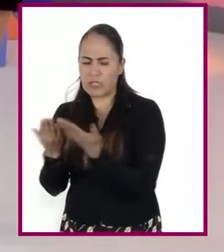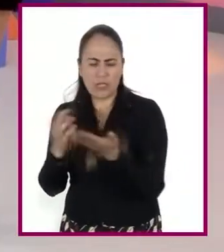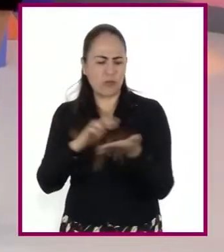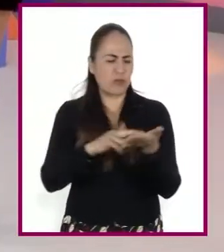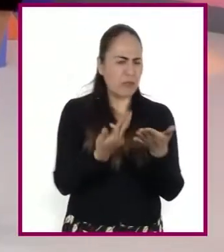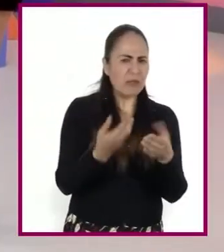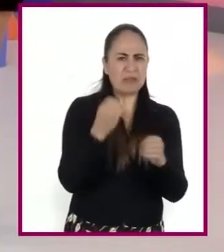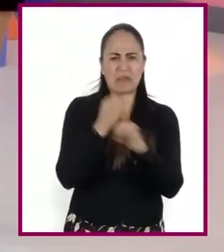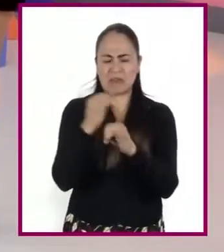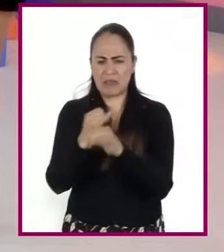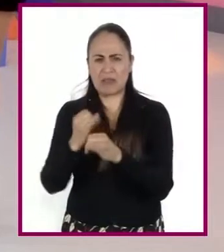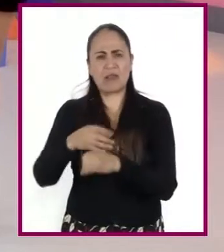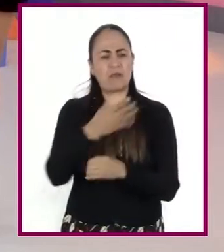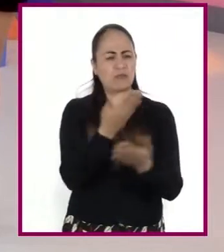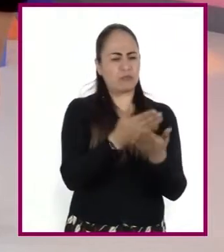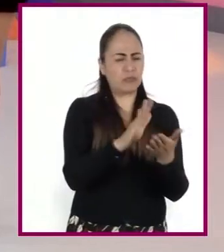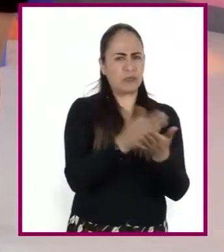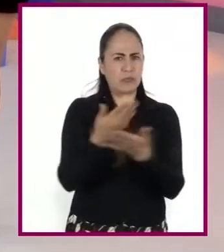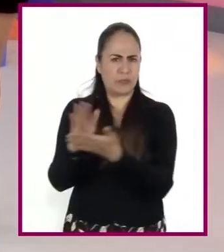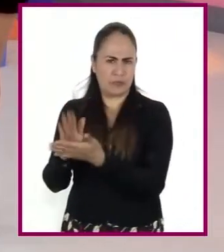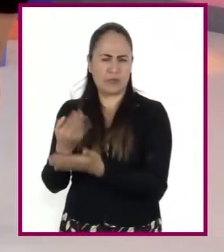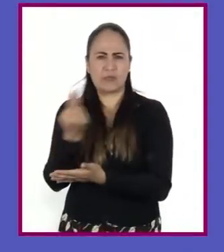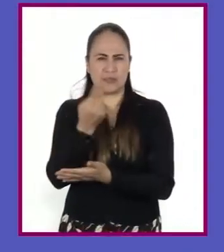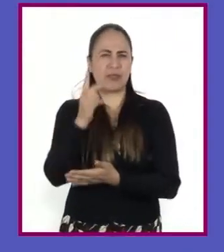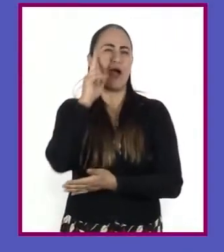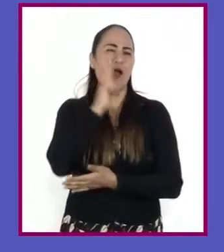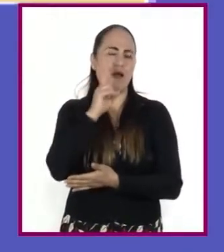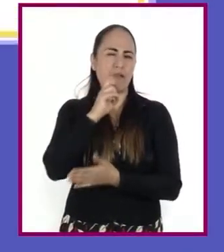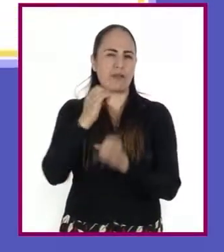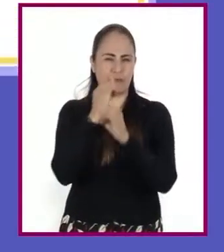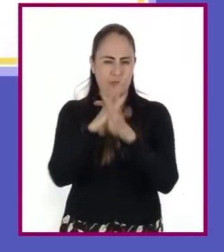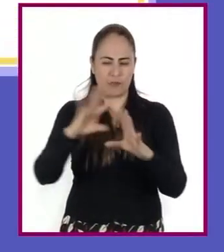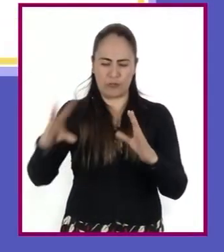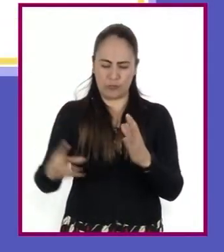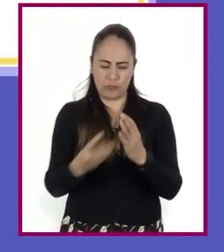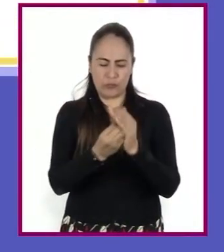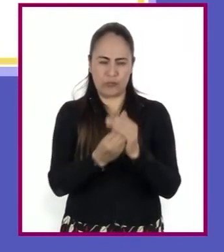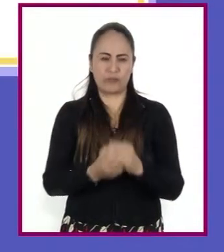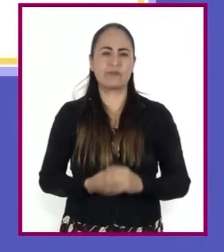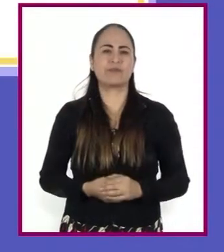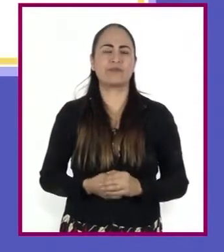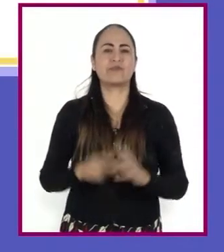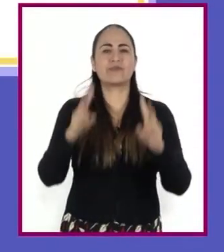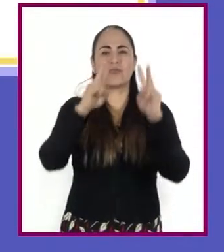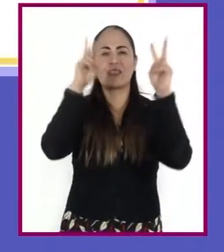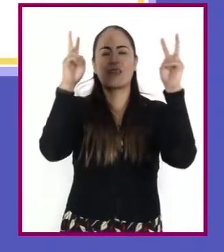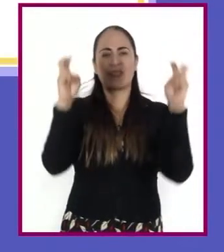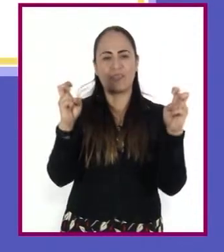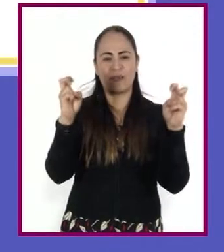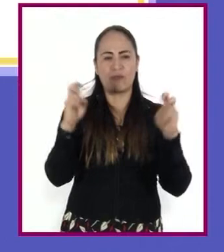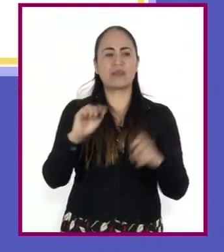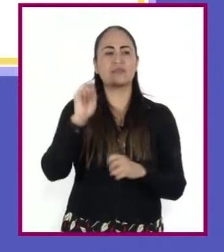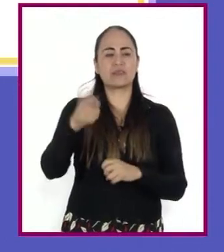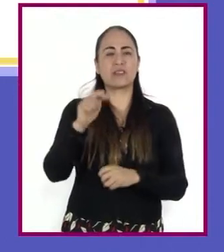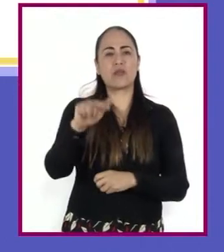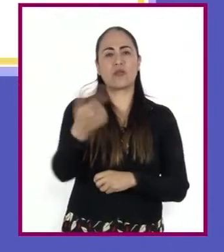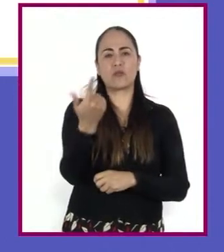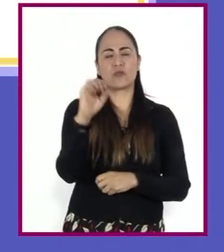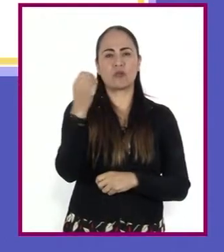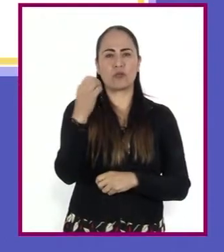ejemplo de cómo se ve la información complementaria en un texto. Este texto se titula 12 de octubre de